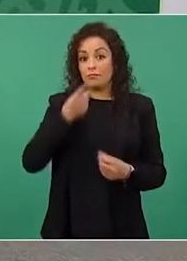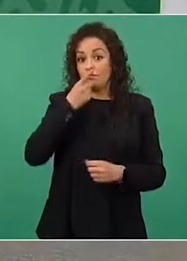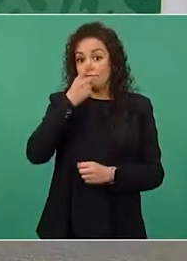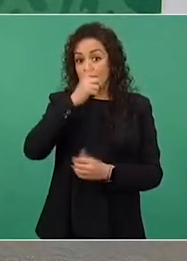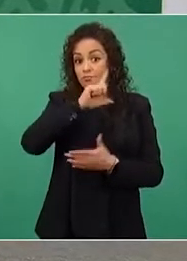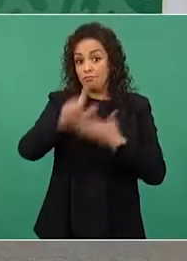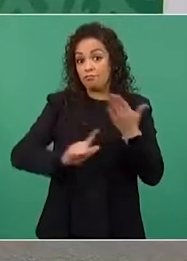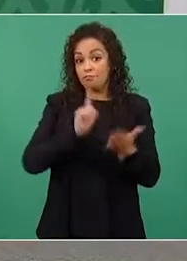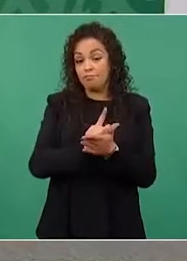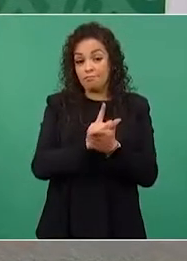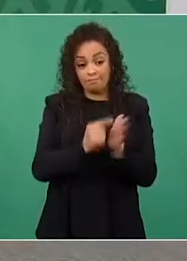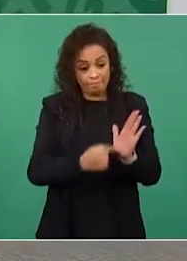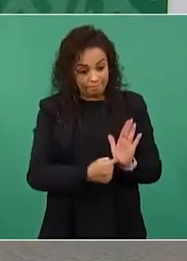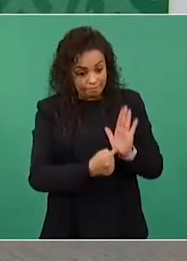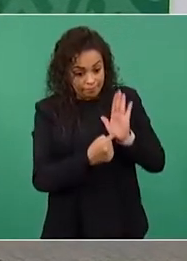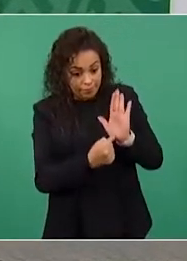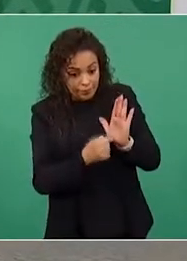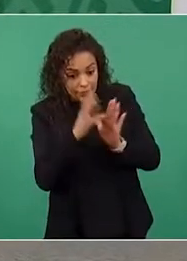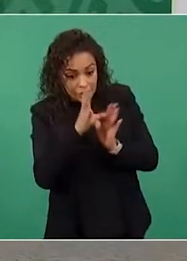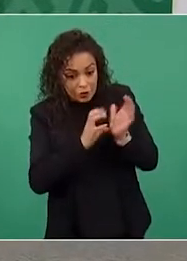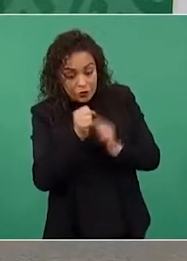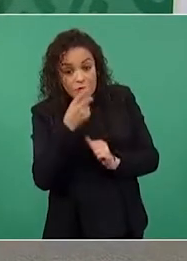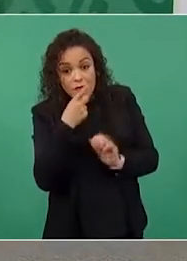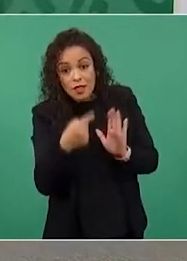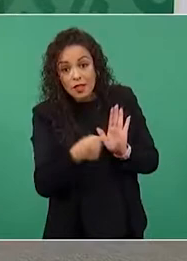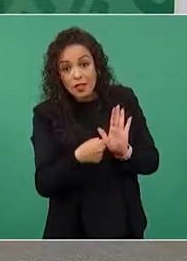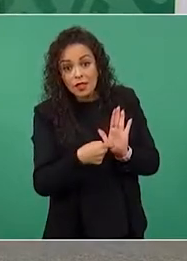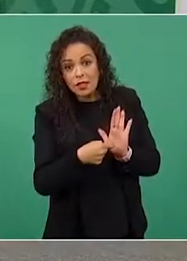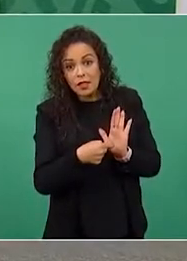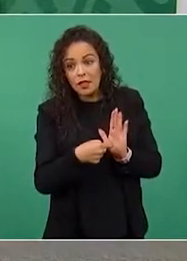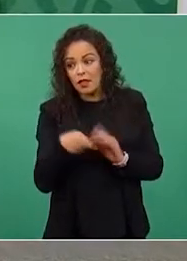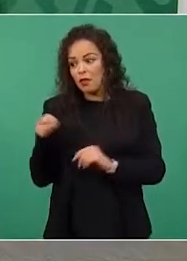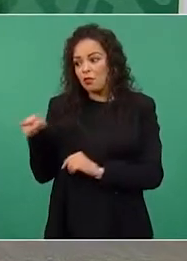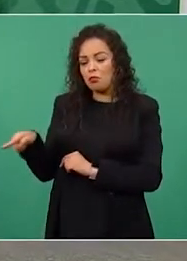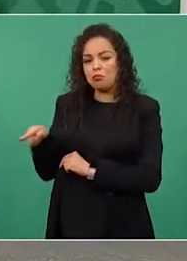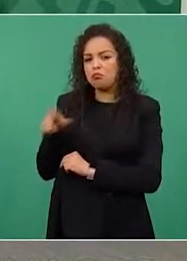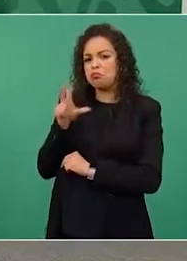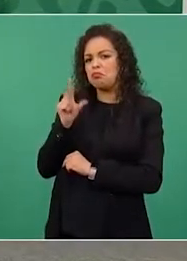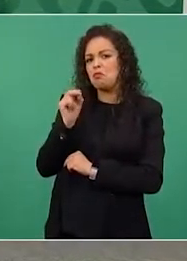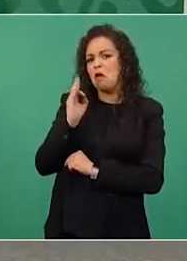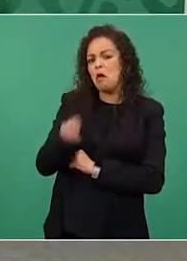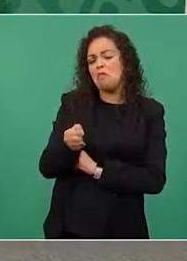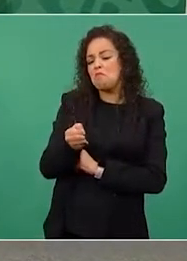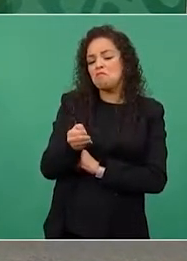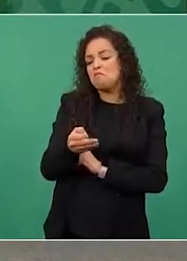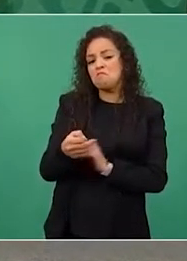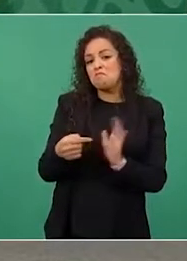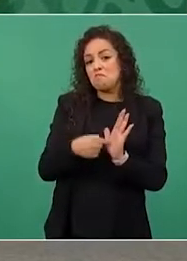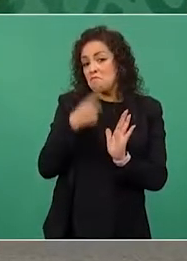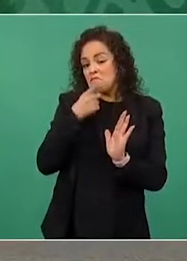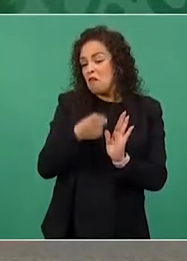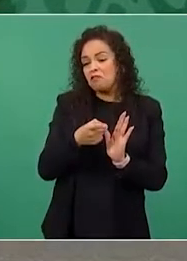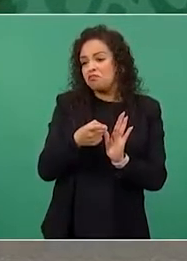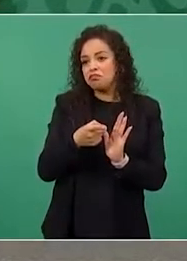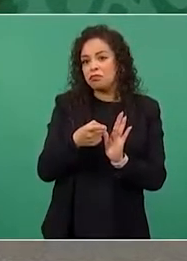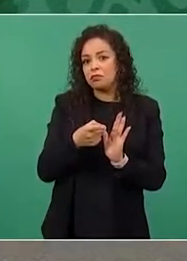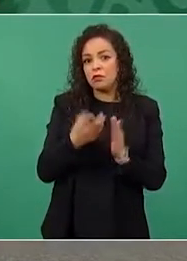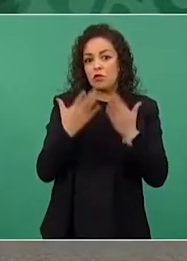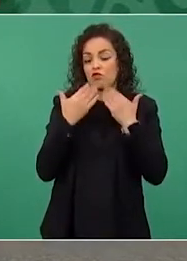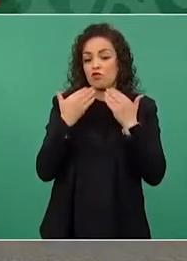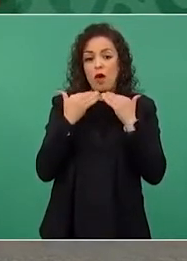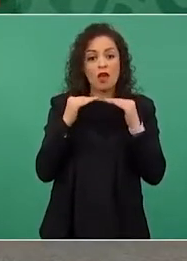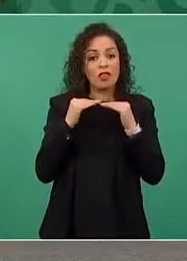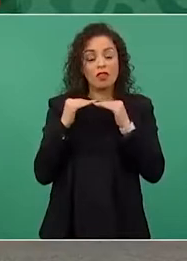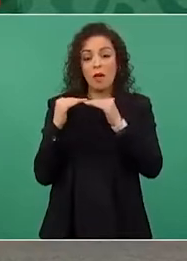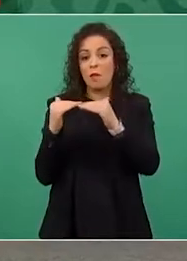y actuaron de manera antidemocrática,